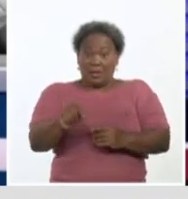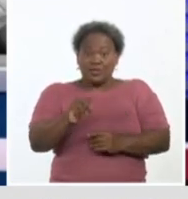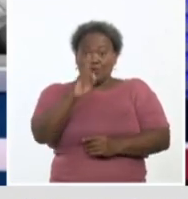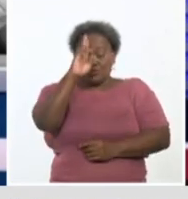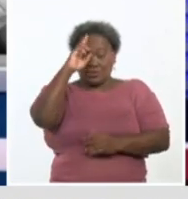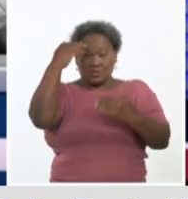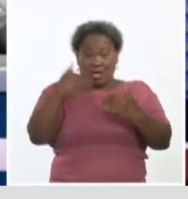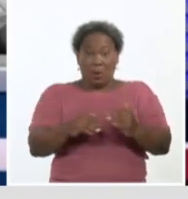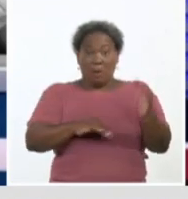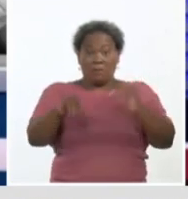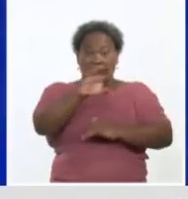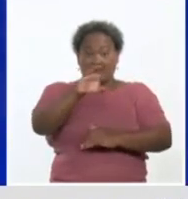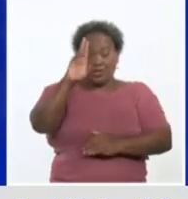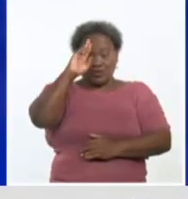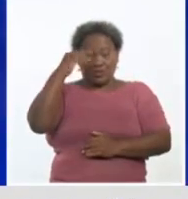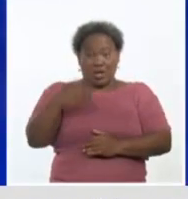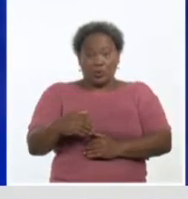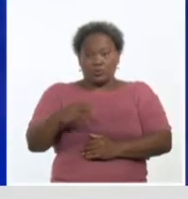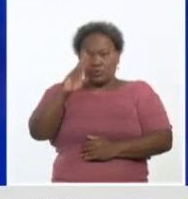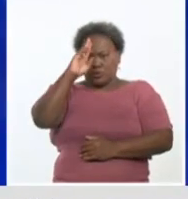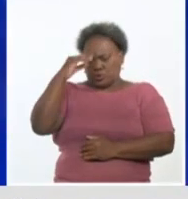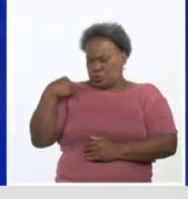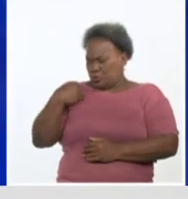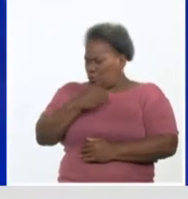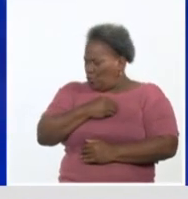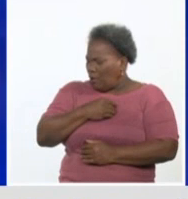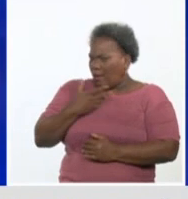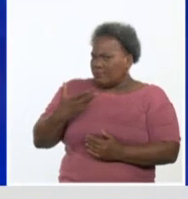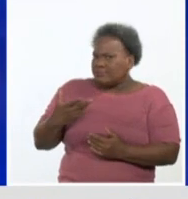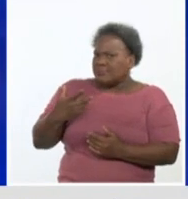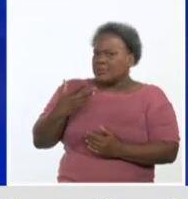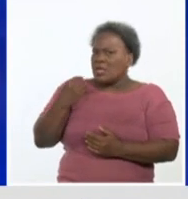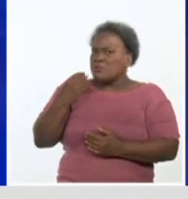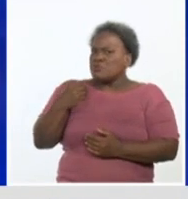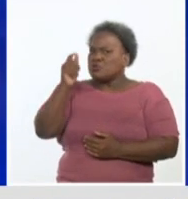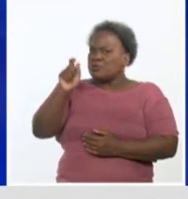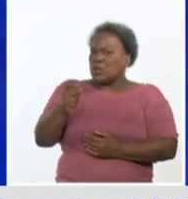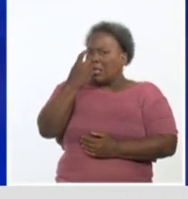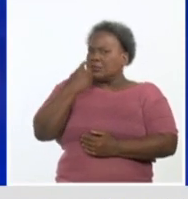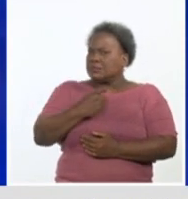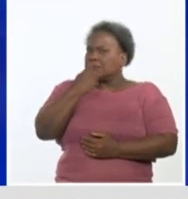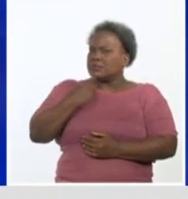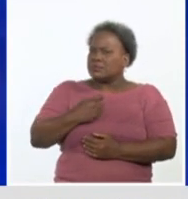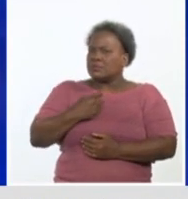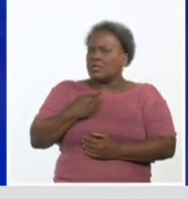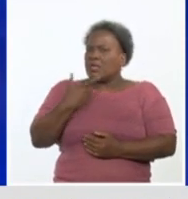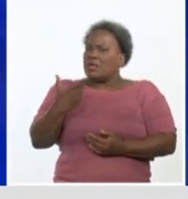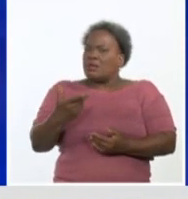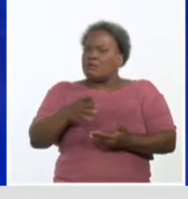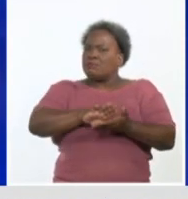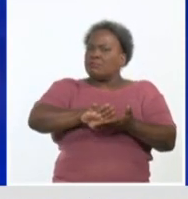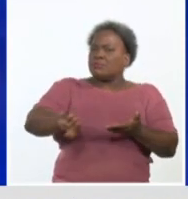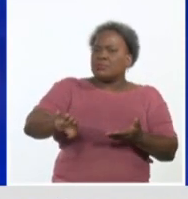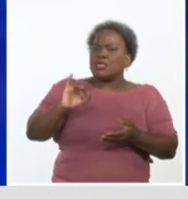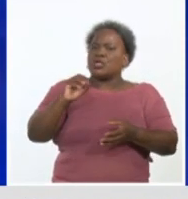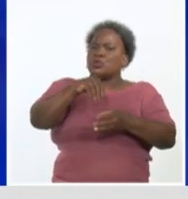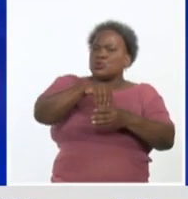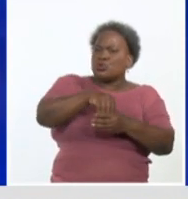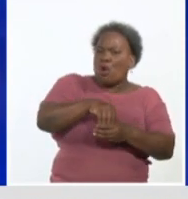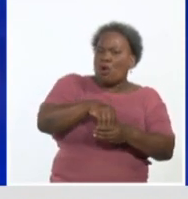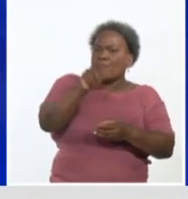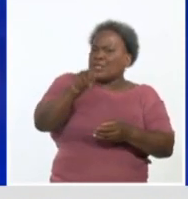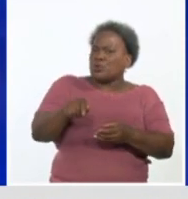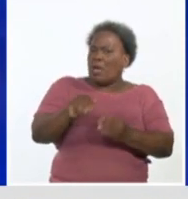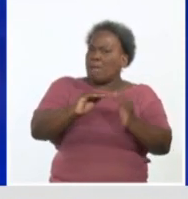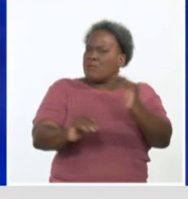Ministerio de Salud Pública. Doctora, muchos nos preguntan sobre los criterios de inclusión y exclusión y es que es un proceso que parece